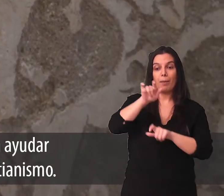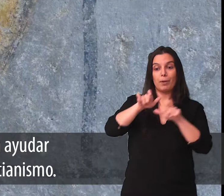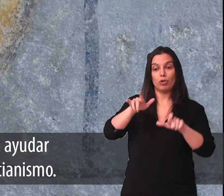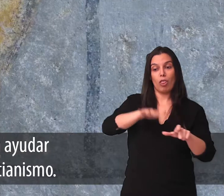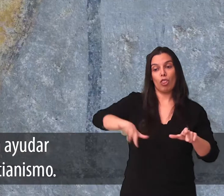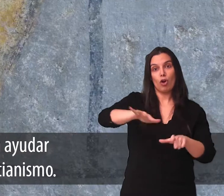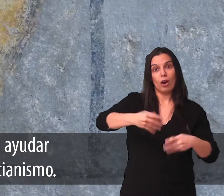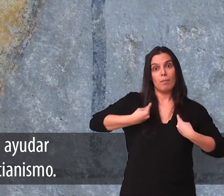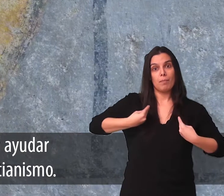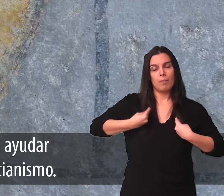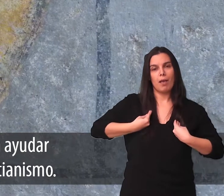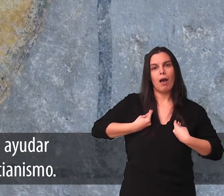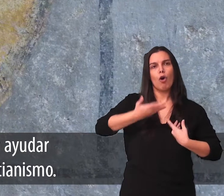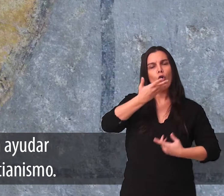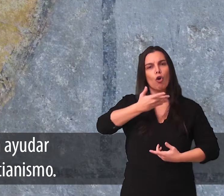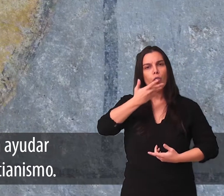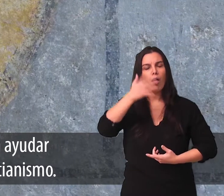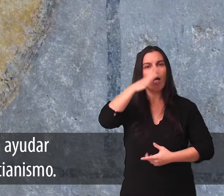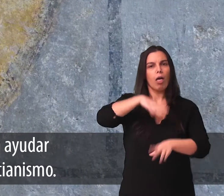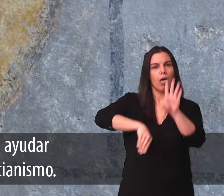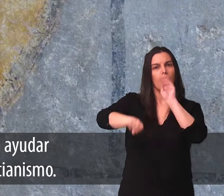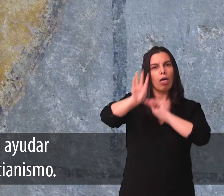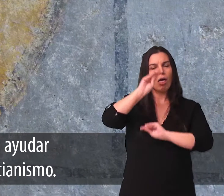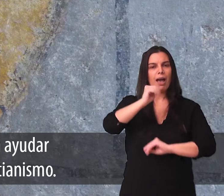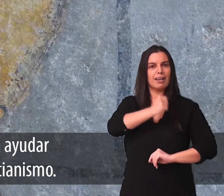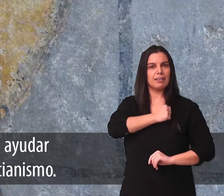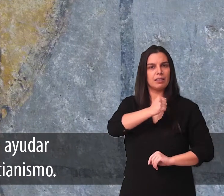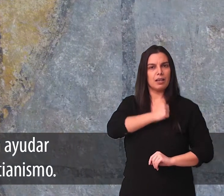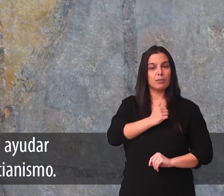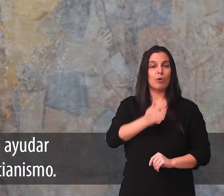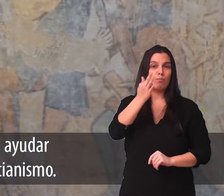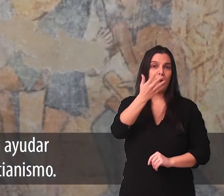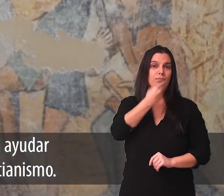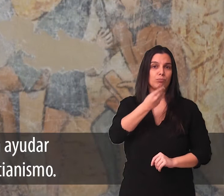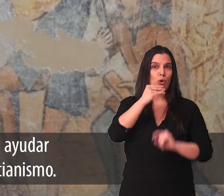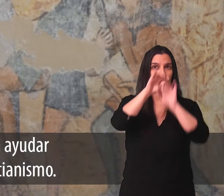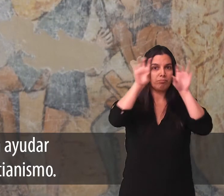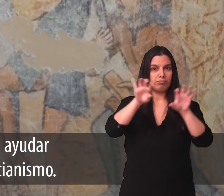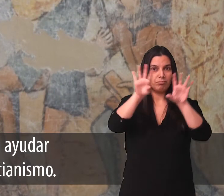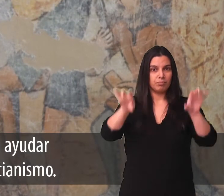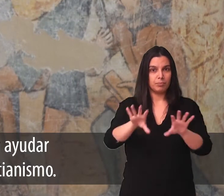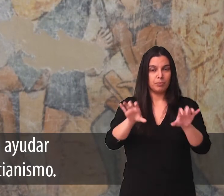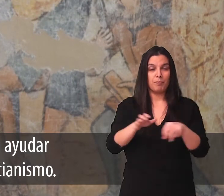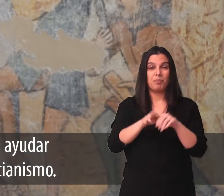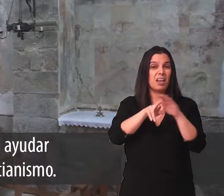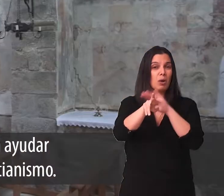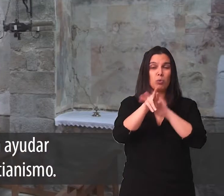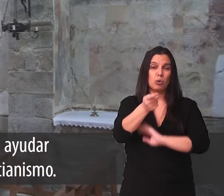ayudaban a la población local a conocer y entender el cristianismo y que además servían de decoración.